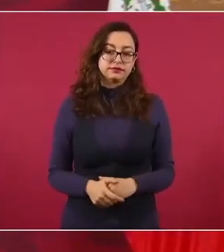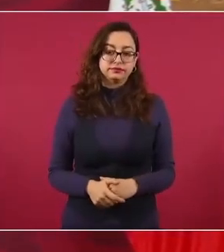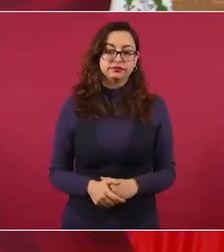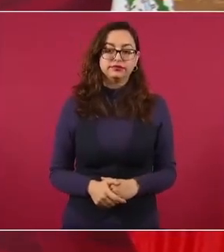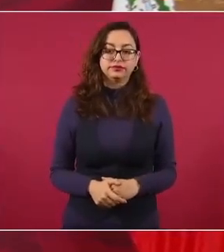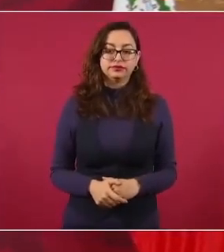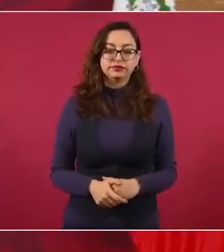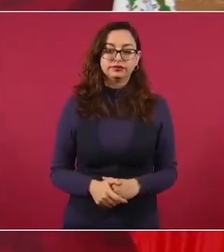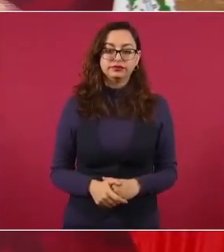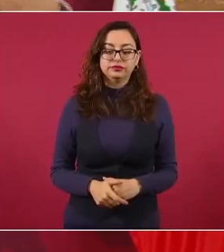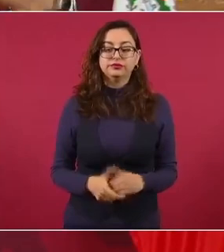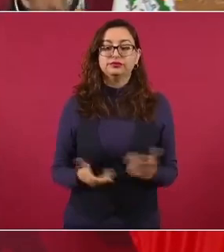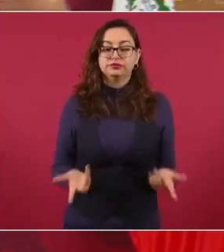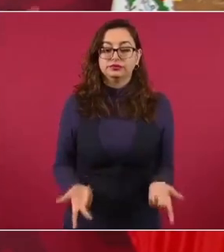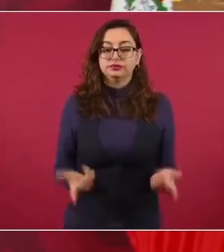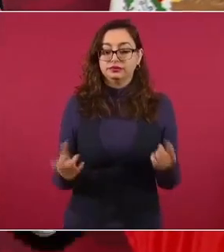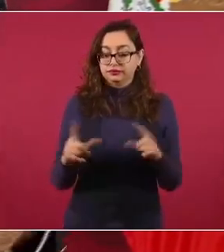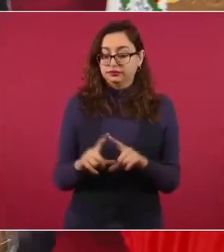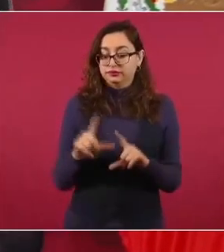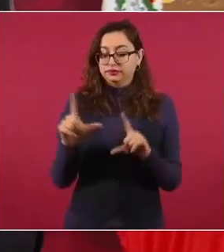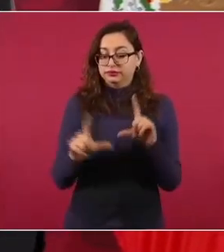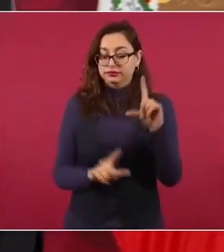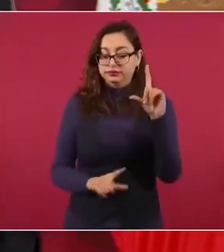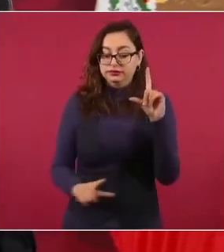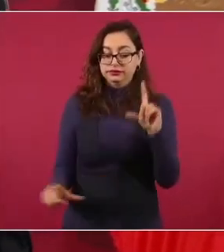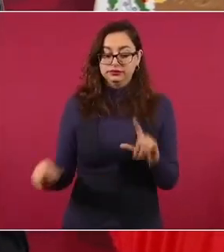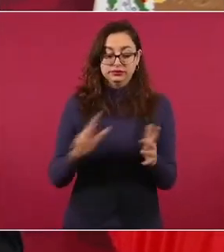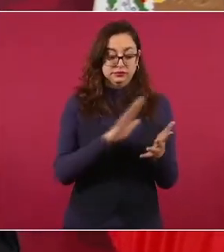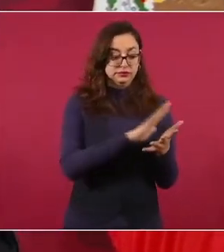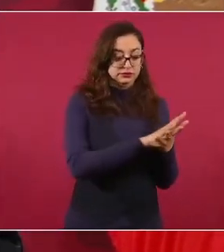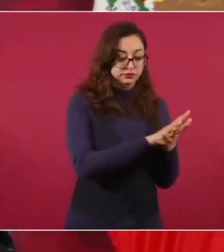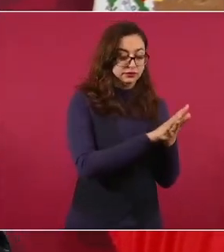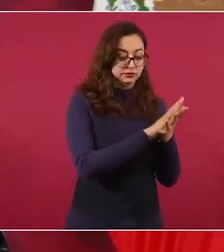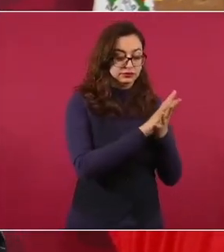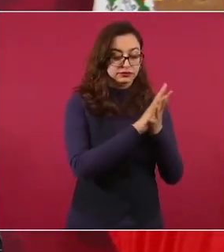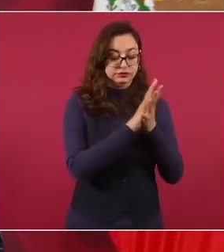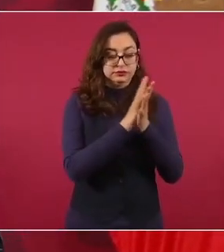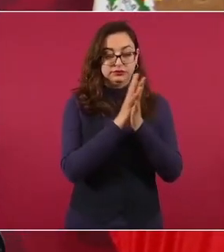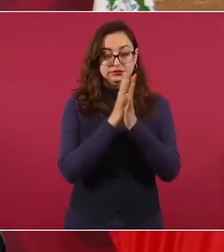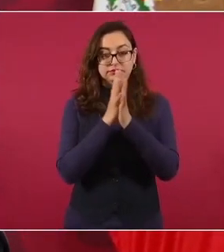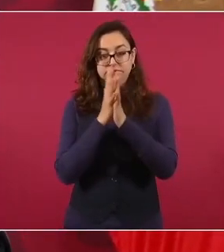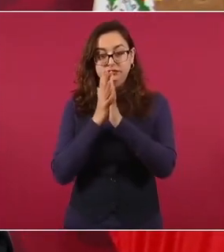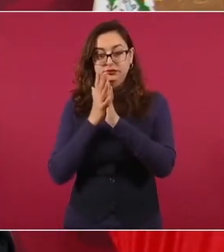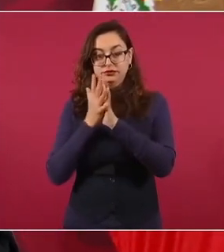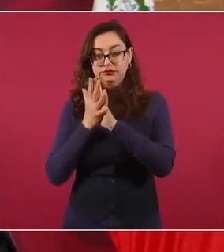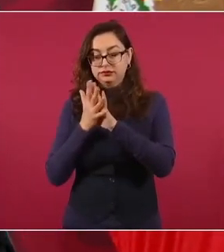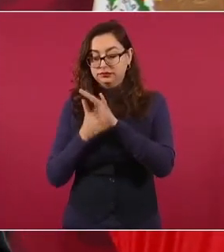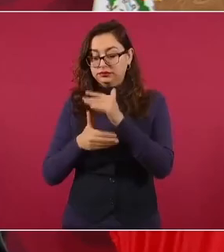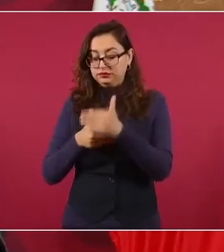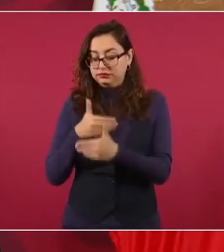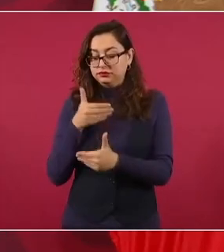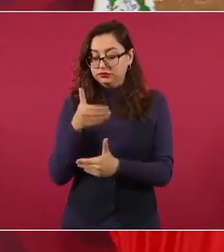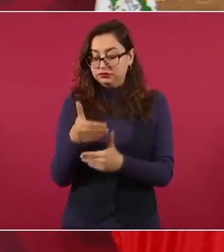Y en un proceso de transformación sólo